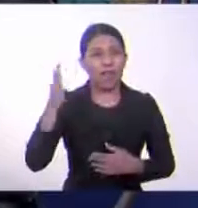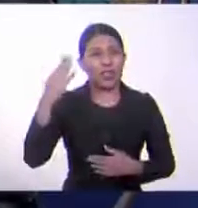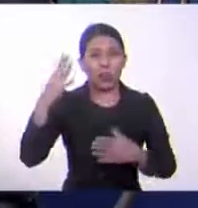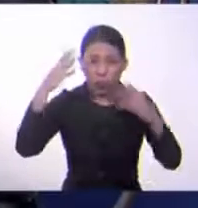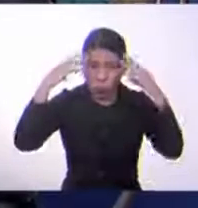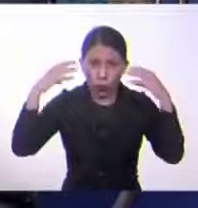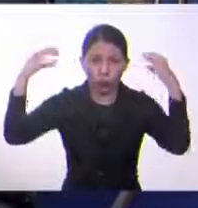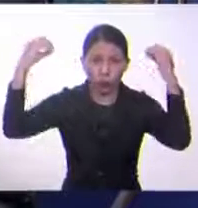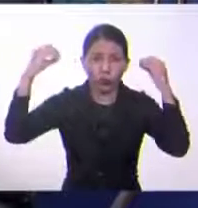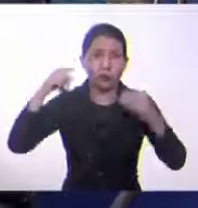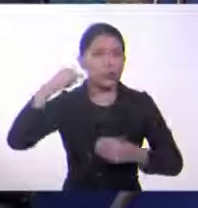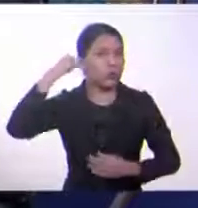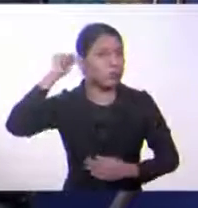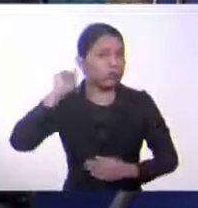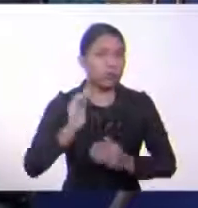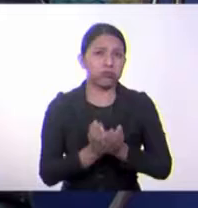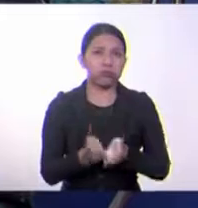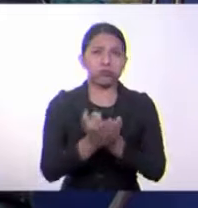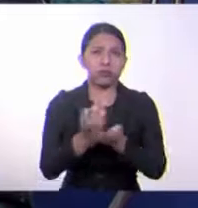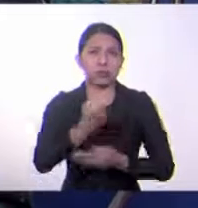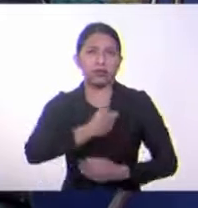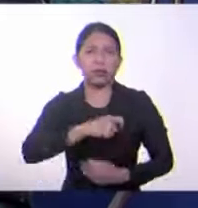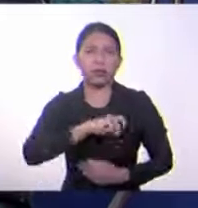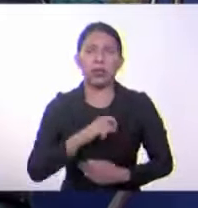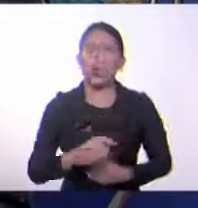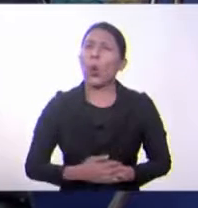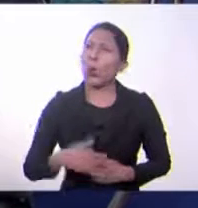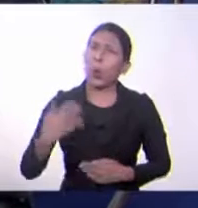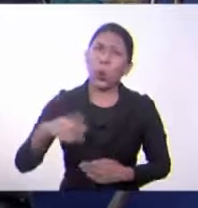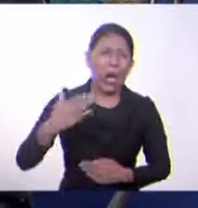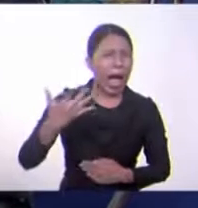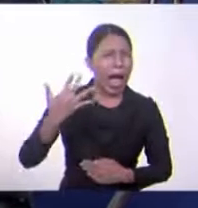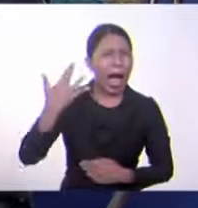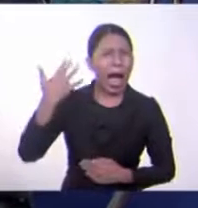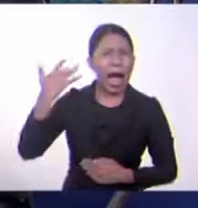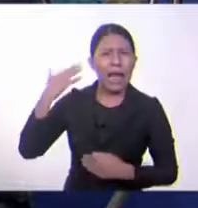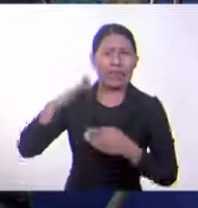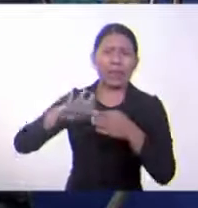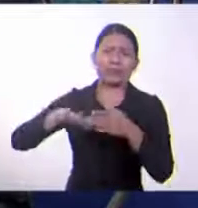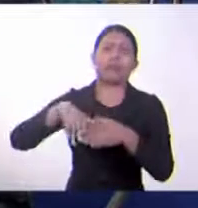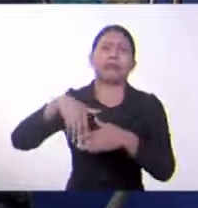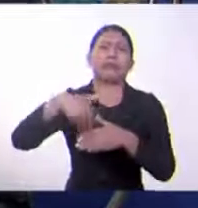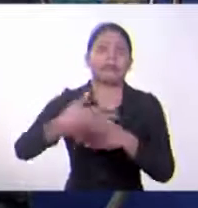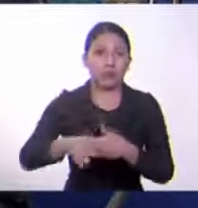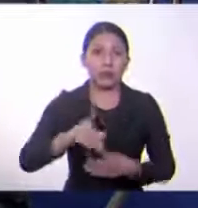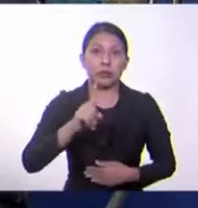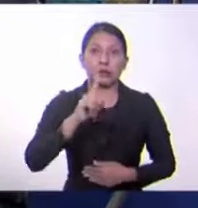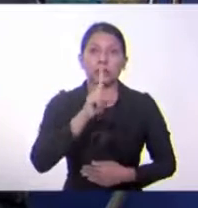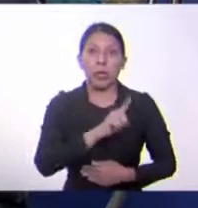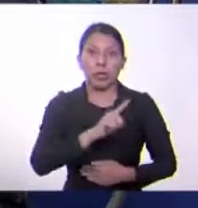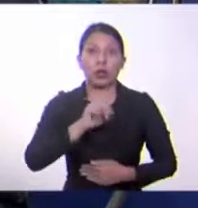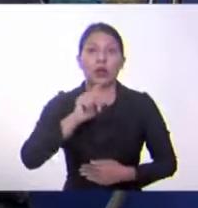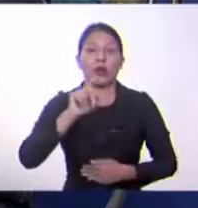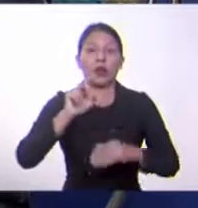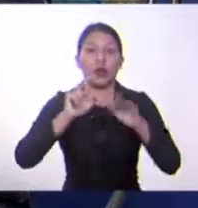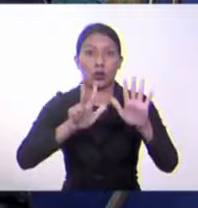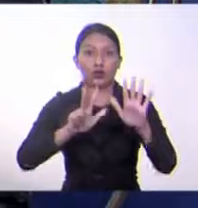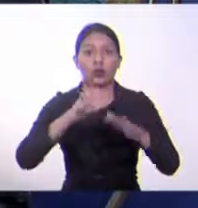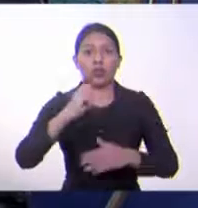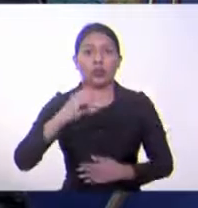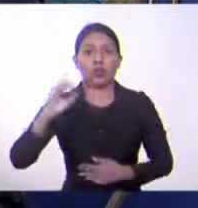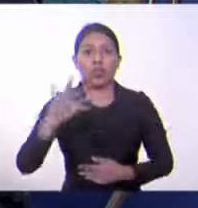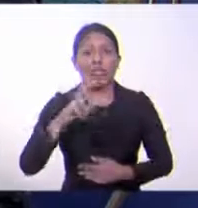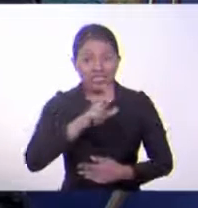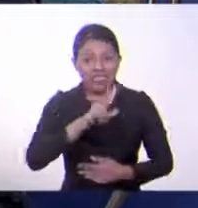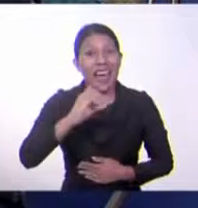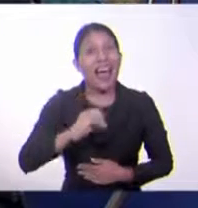Colón. Imagínate cuántos años han pasado y se llega a los mil ochocientos. O sea, en esos casi trescientos